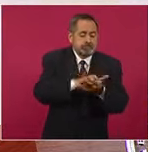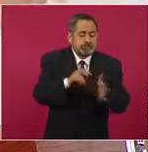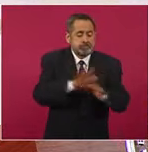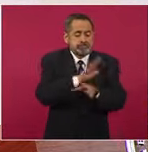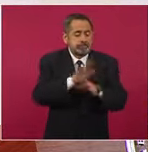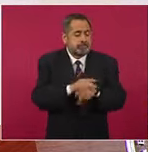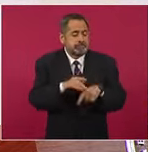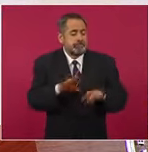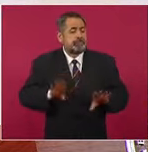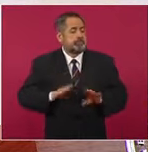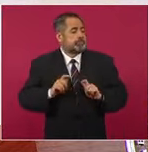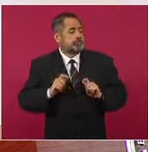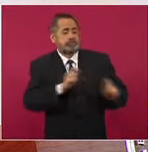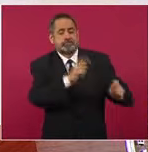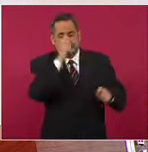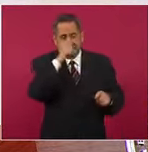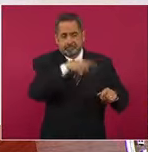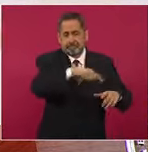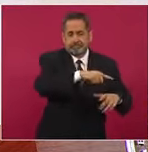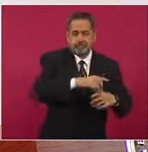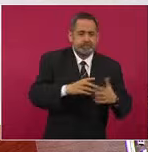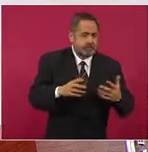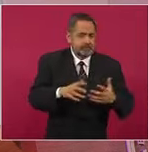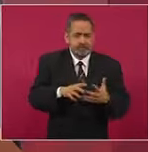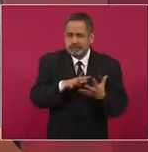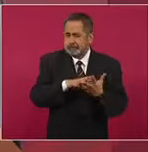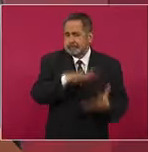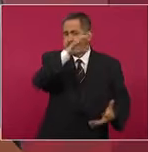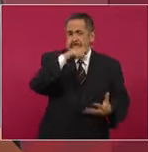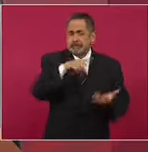pero arrasaban.